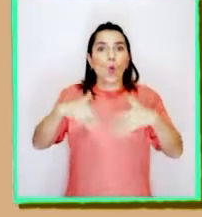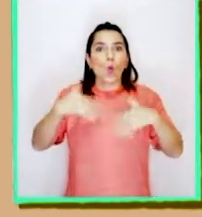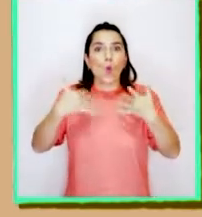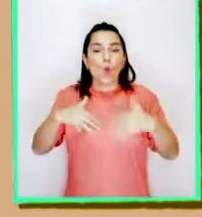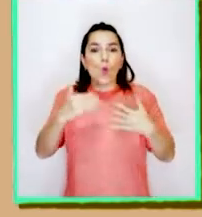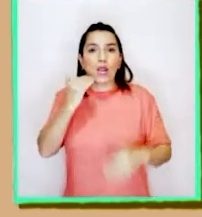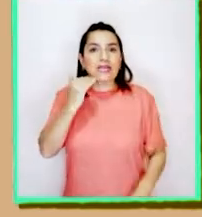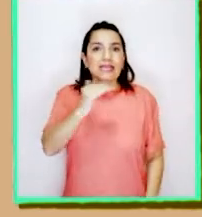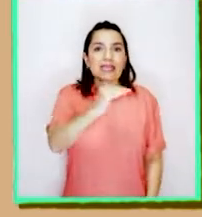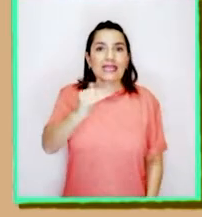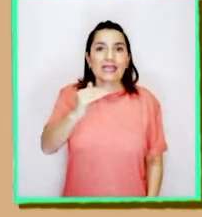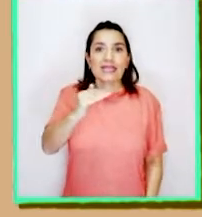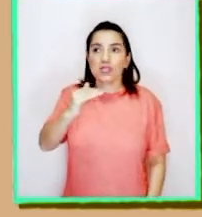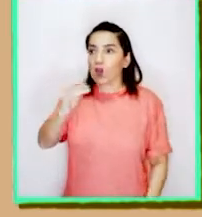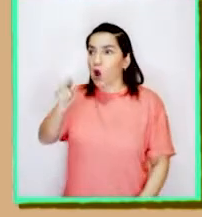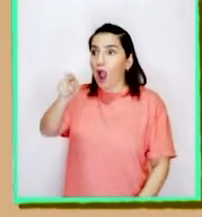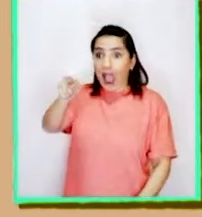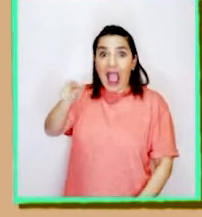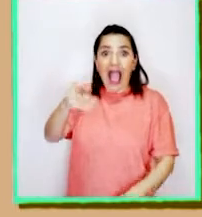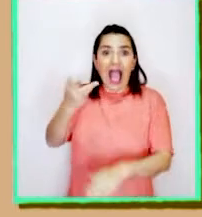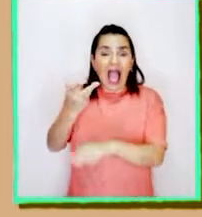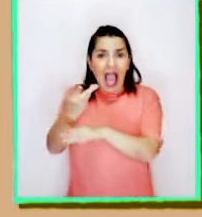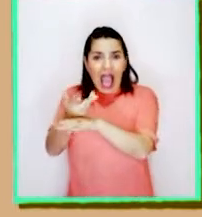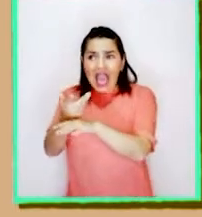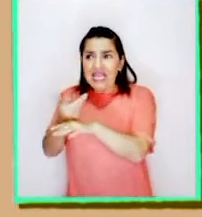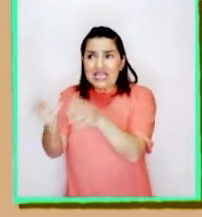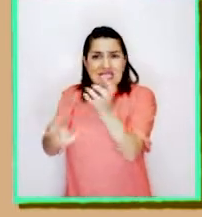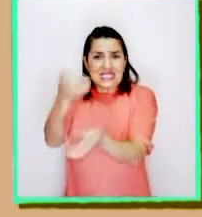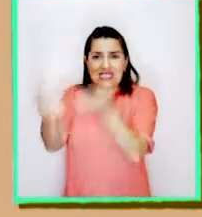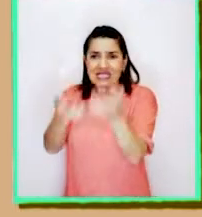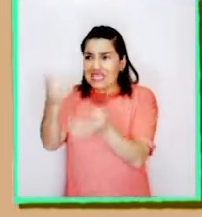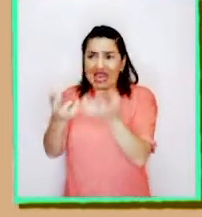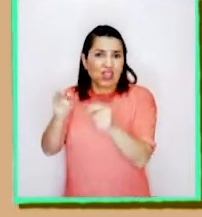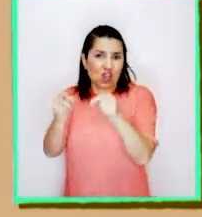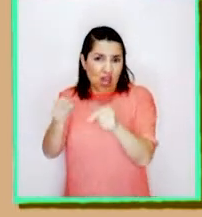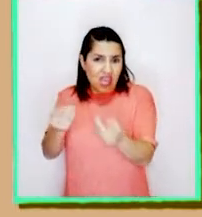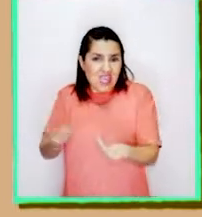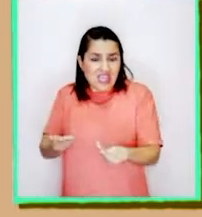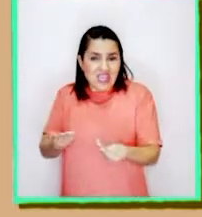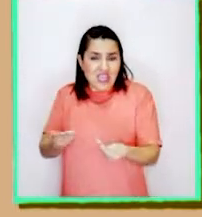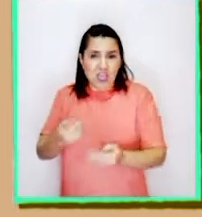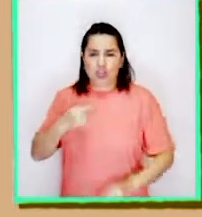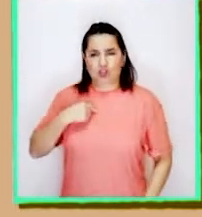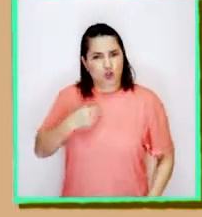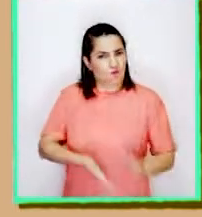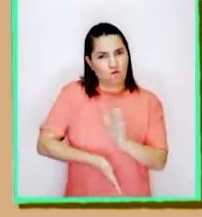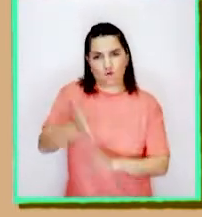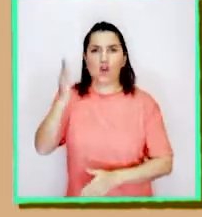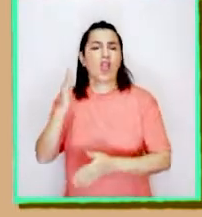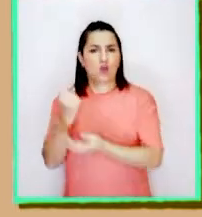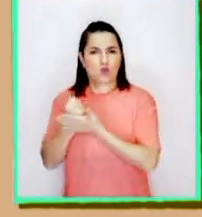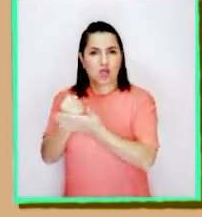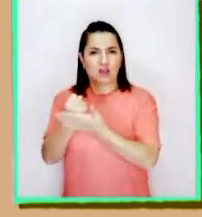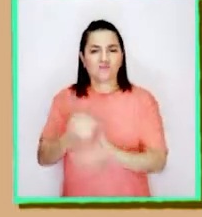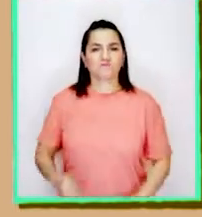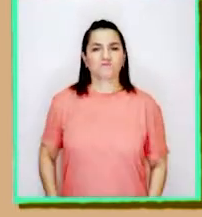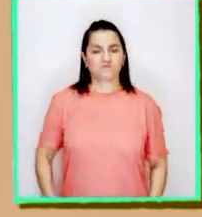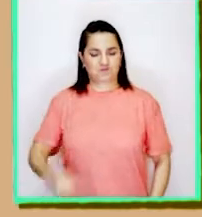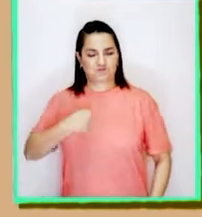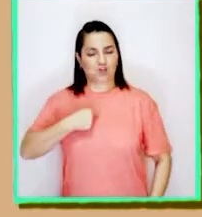¡Uy! ¡Niños! Al otro lado acaba de comenzar un incendio en la cocina. Tengo que ir a resolverlo.